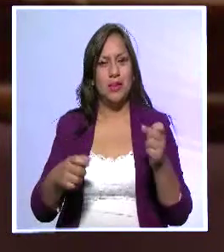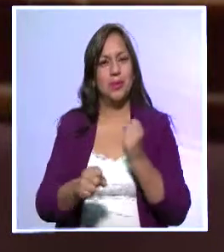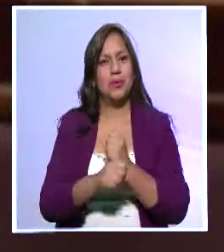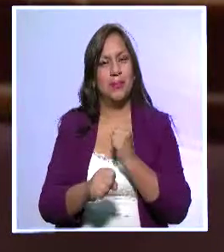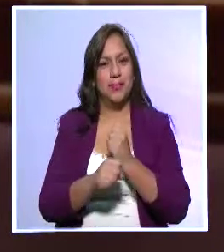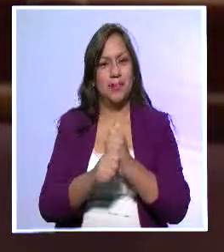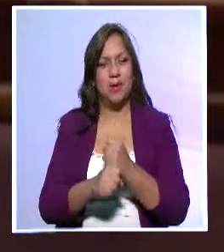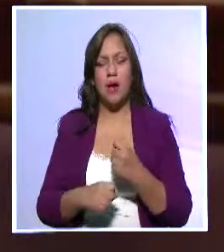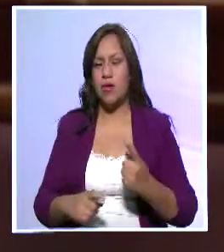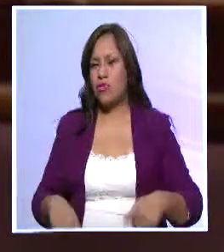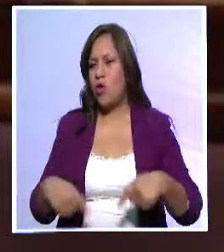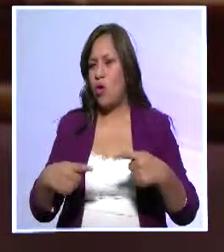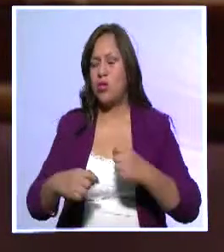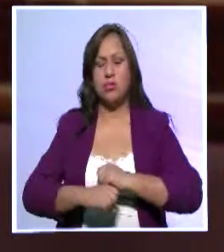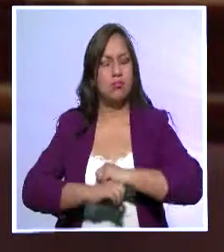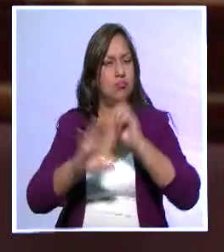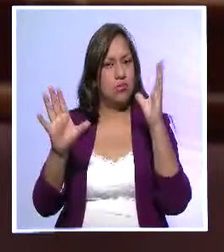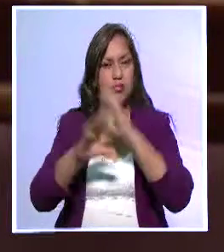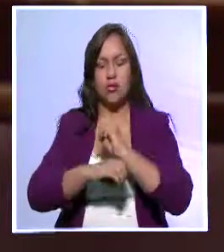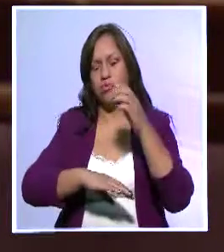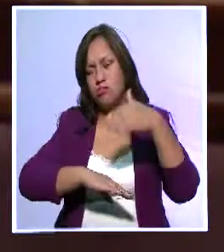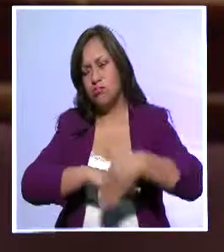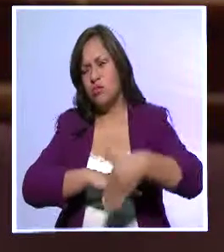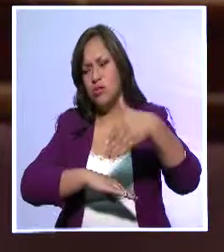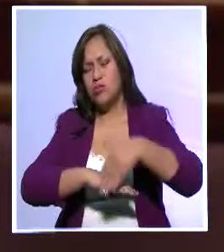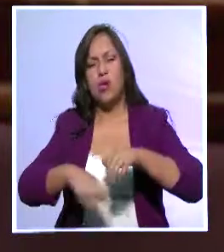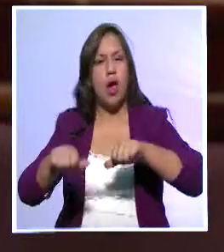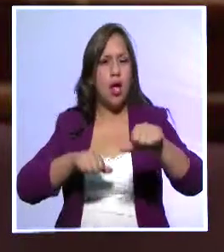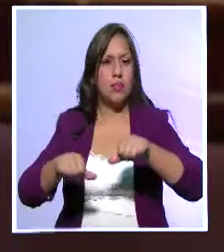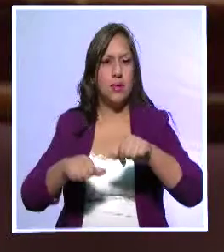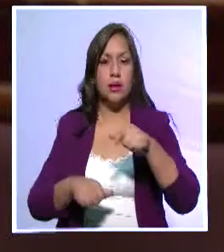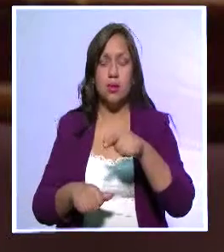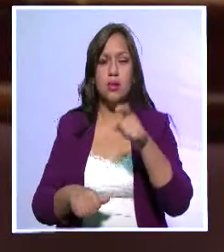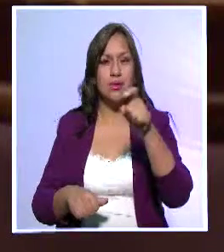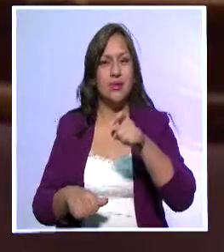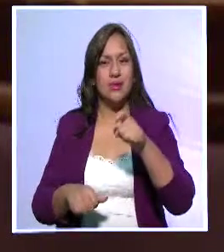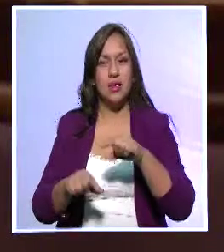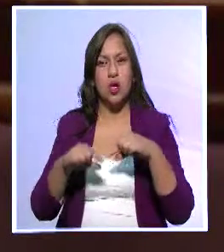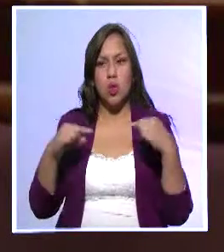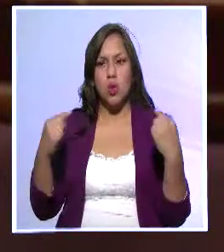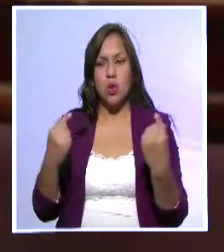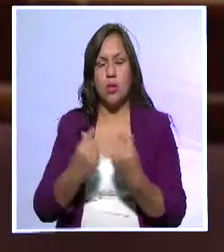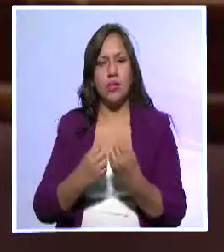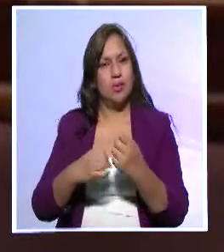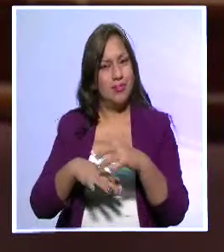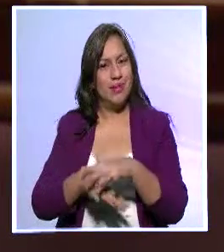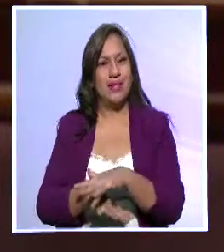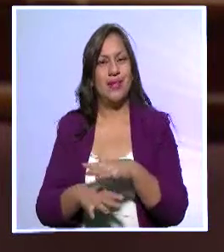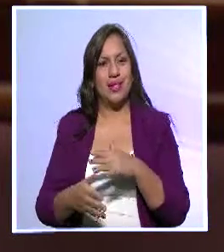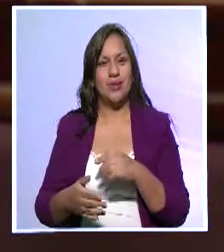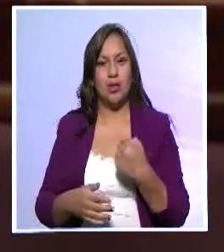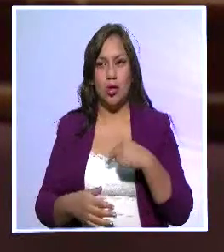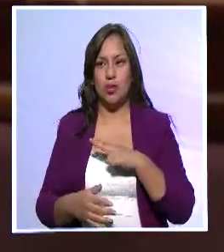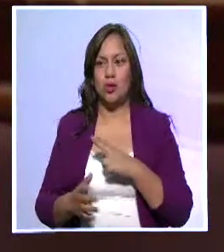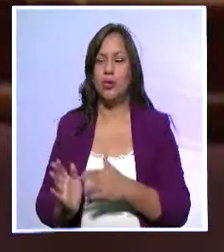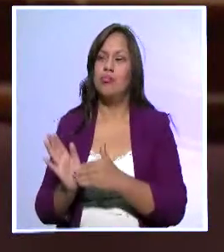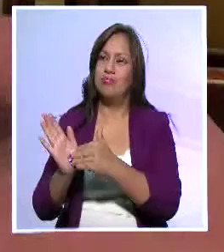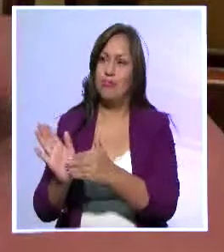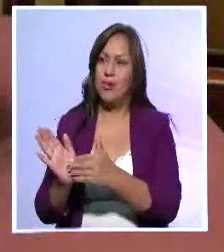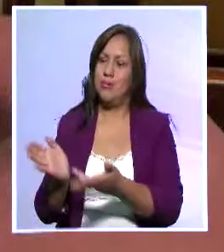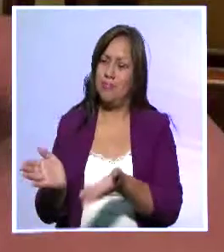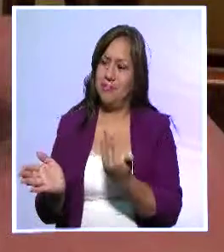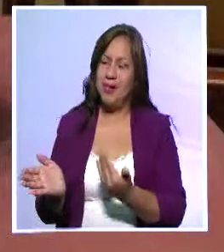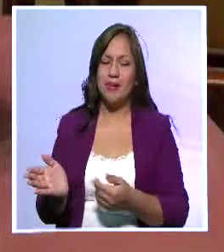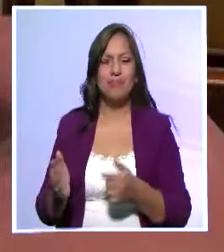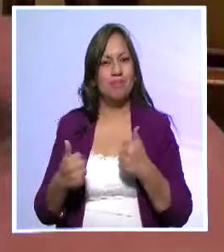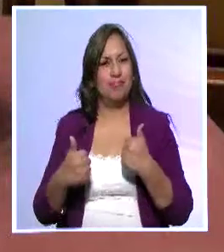incansable día a día en los archivos y que están siempre necesitadas de un espacio de agrupación gremial, que es el que nosotros le estamos ofreciendo en este momento. ¿En qué